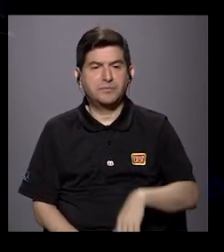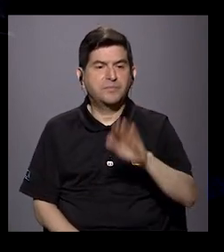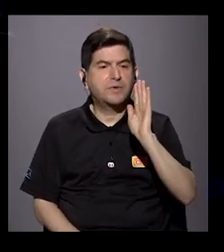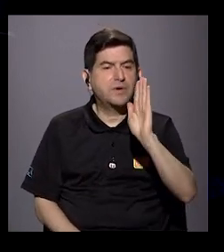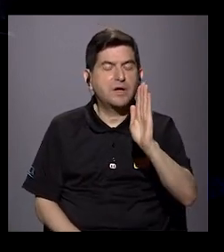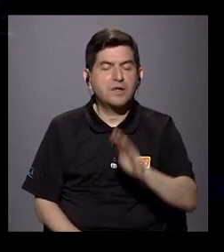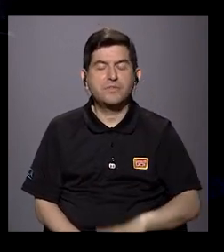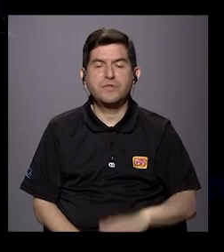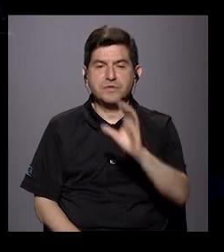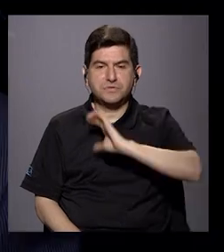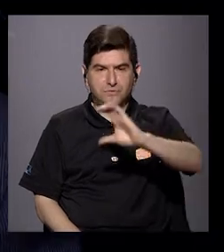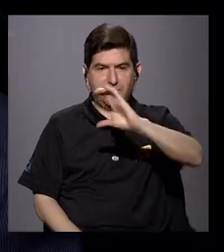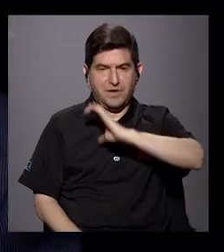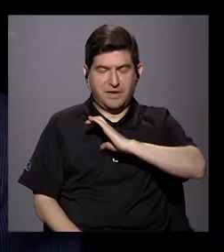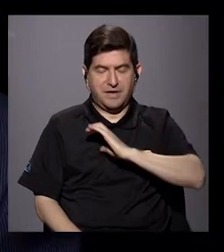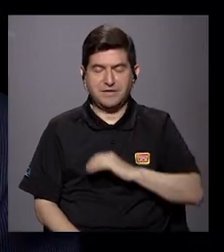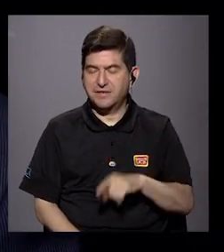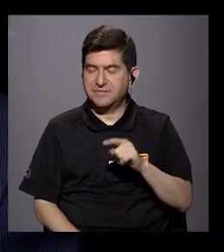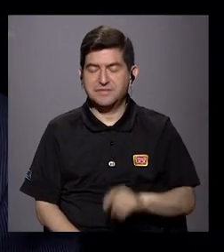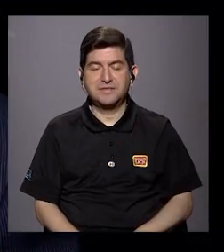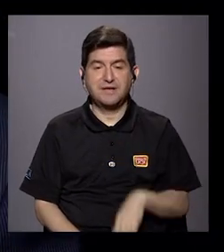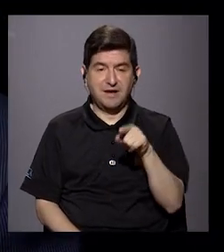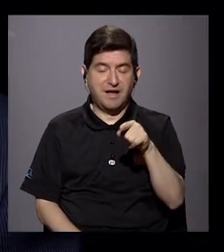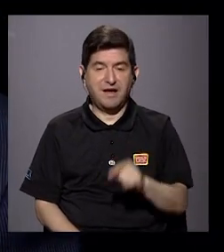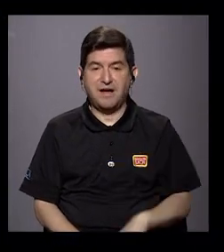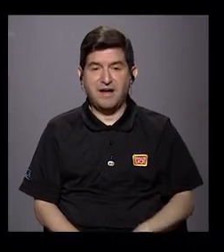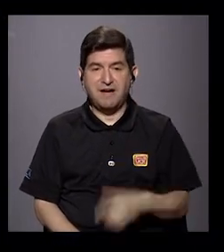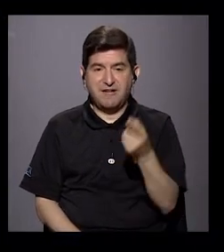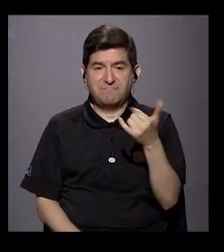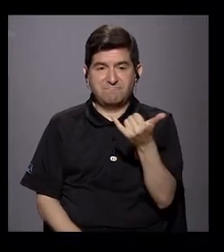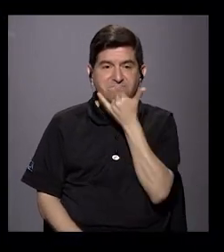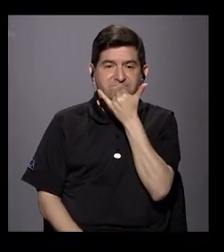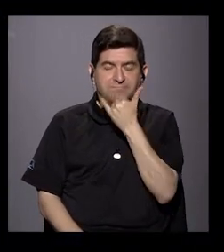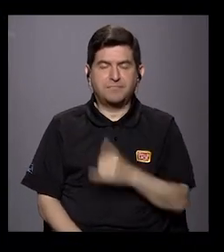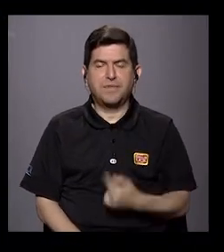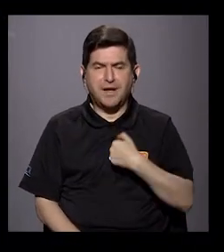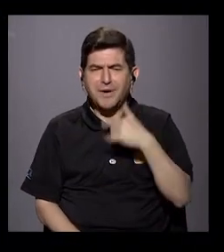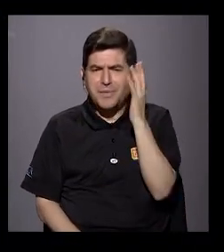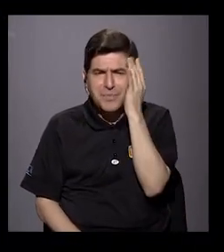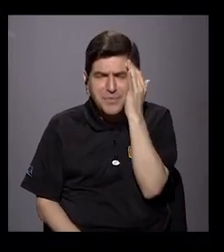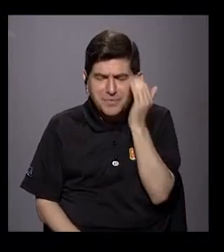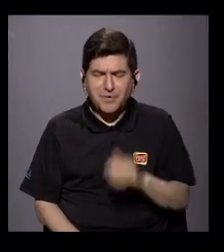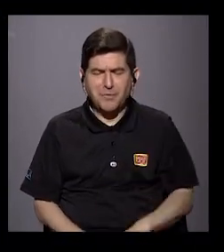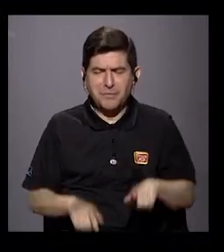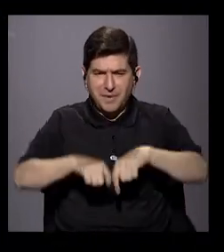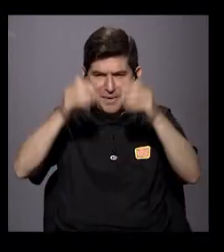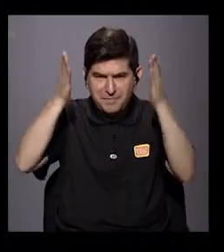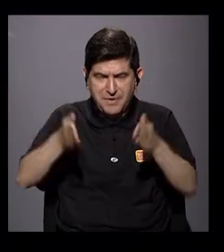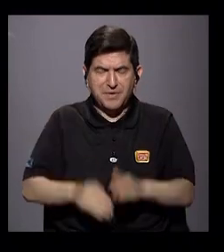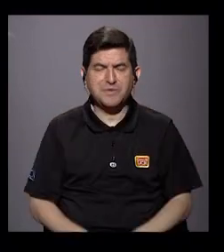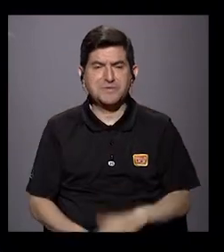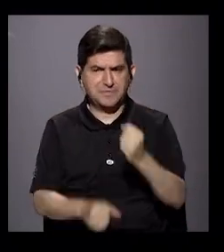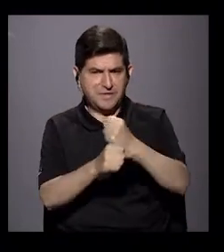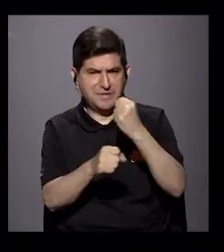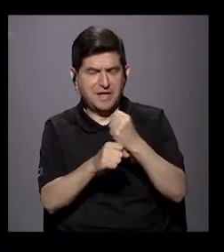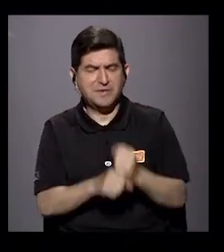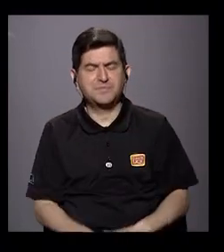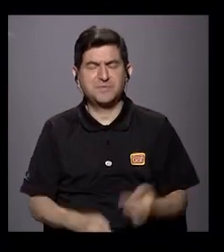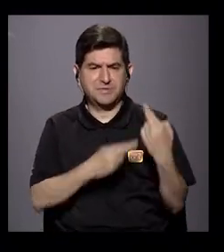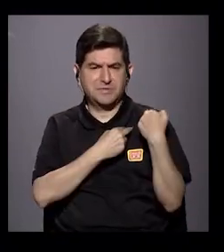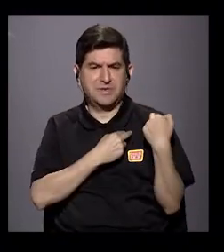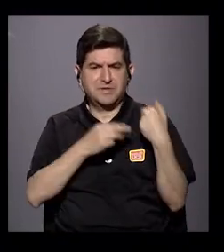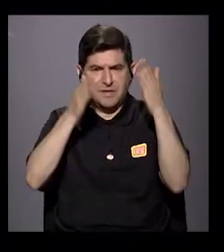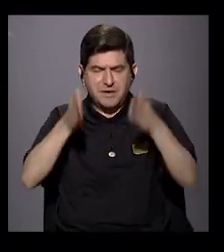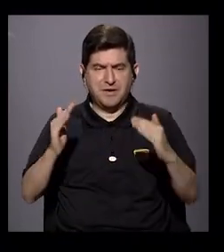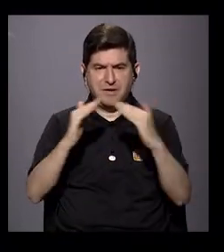naturaleza como estado. Y lo digo como periodista porque a uno le preocupa que una labor tan valiosa que hace el comisionado, también de